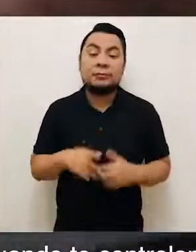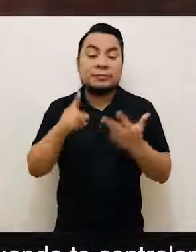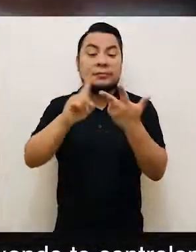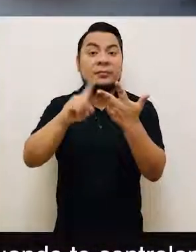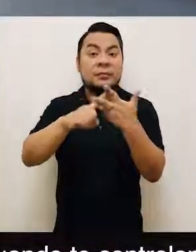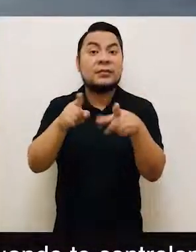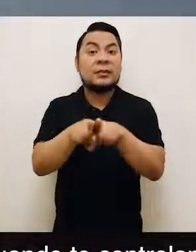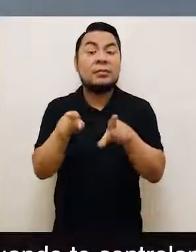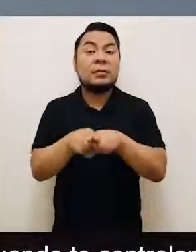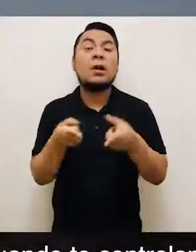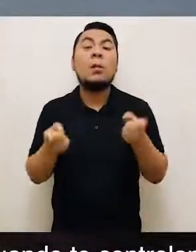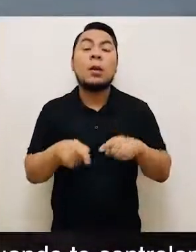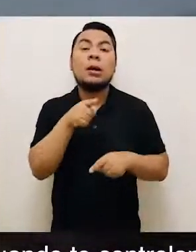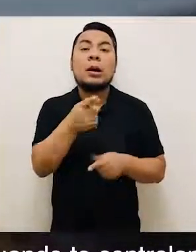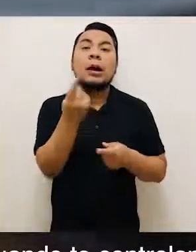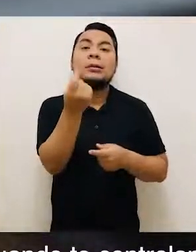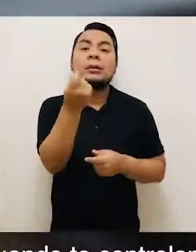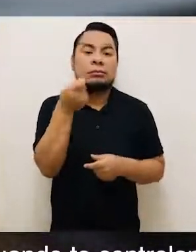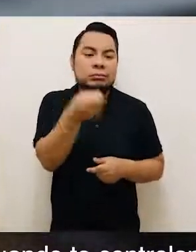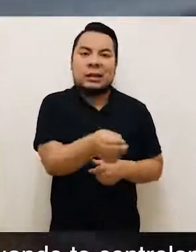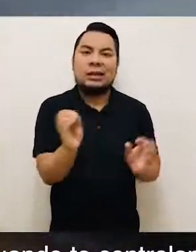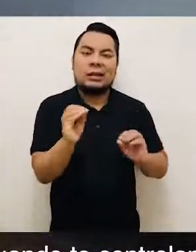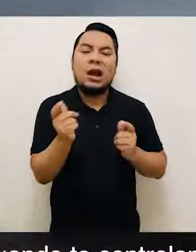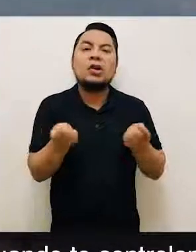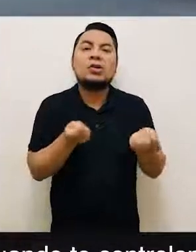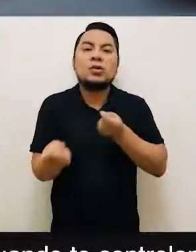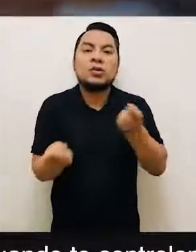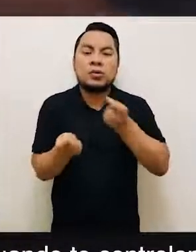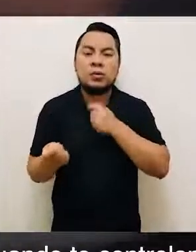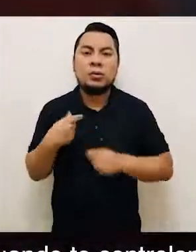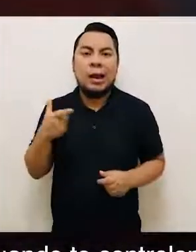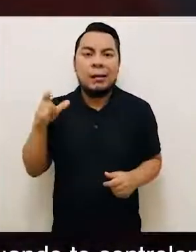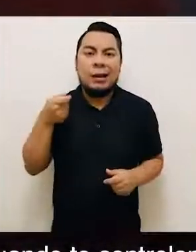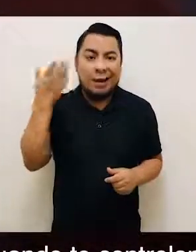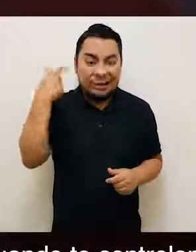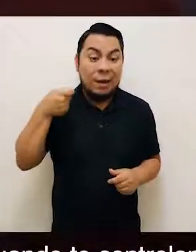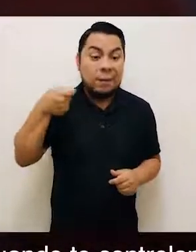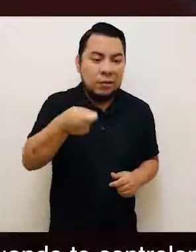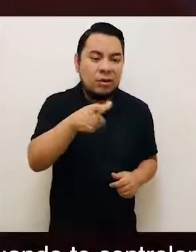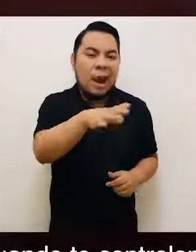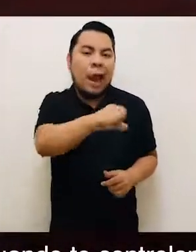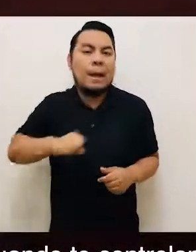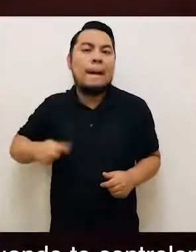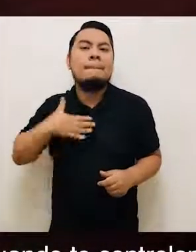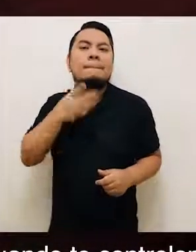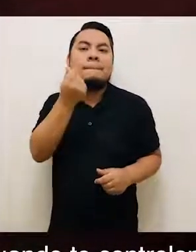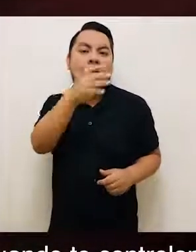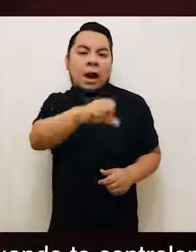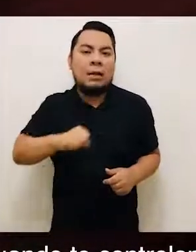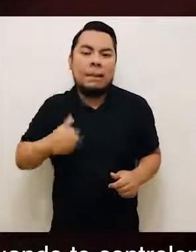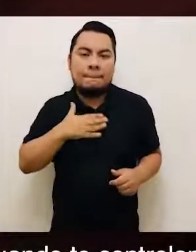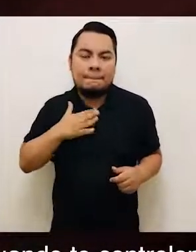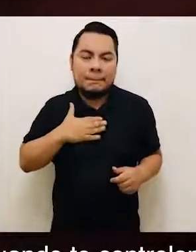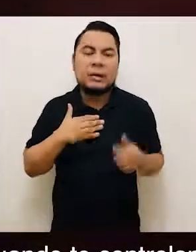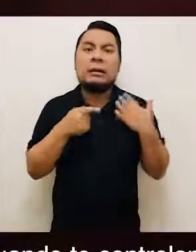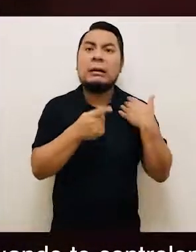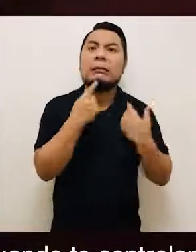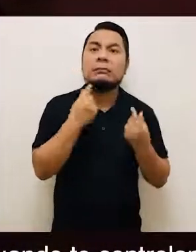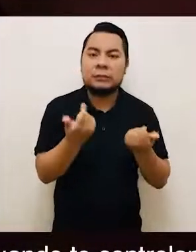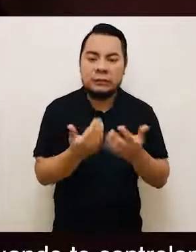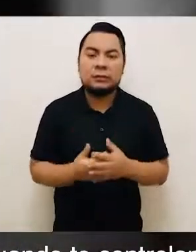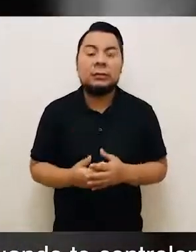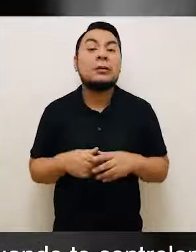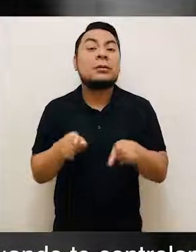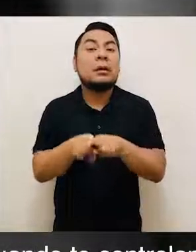económica cuando te controlan el dinero, te limitan, niegan el dinero o te lo quitan. También se considera violencia